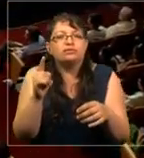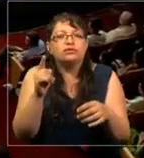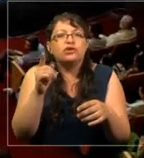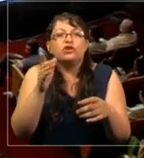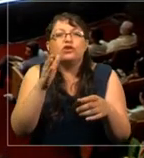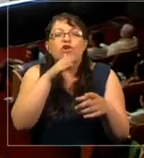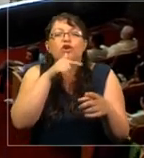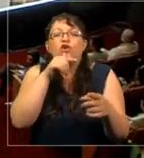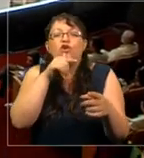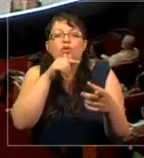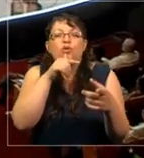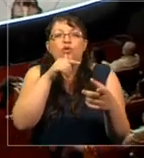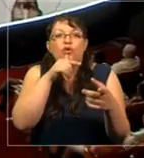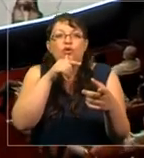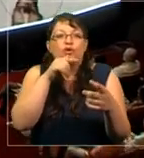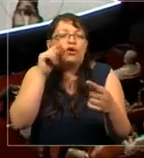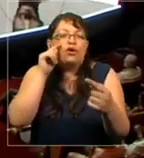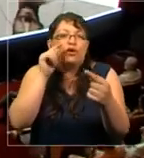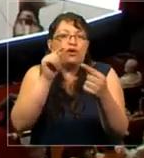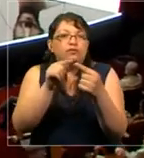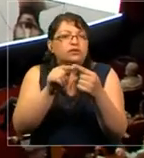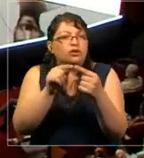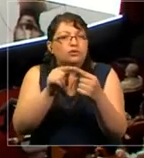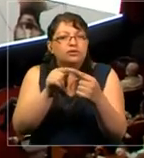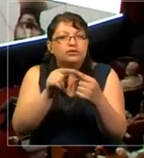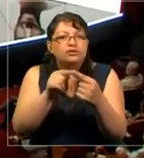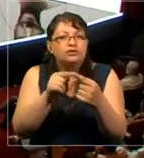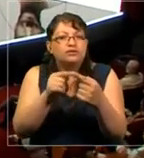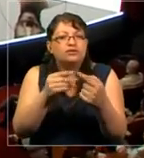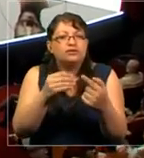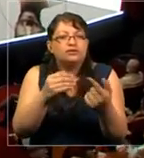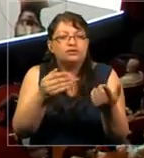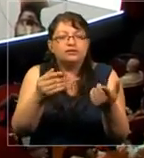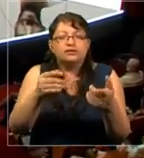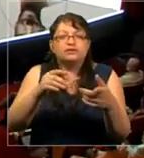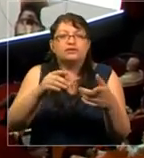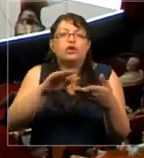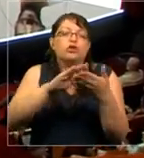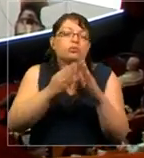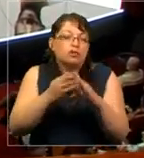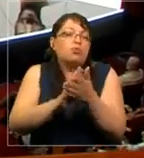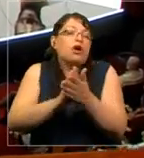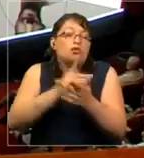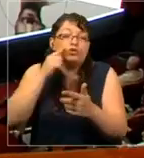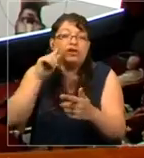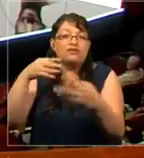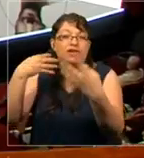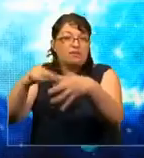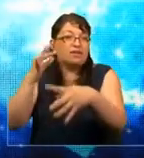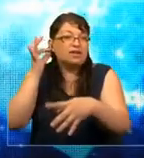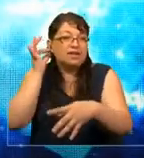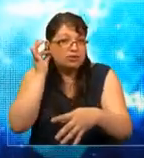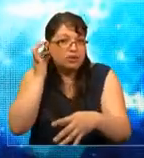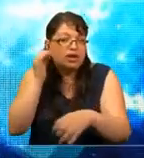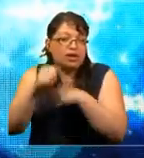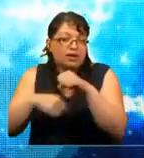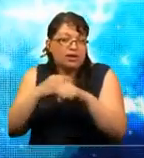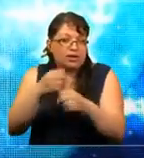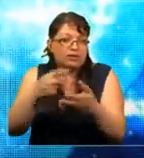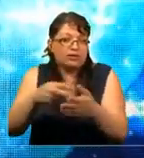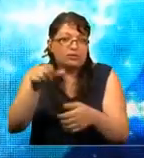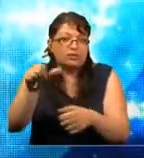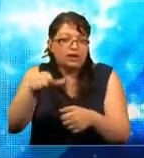una agenda colectiva. Y ojo con eso, cuando ustedes ven a las personas en la marcha de las mujeres en el 2016